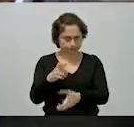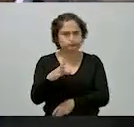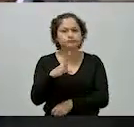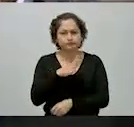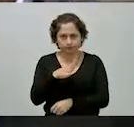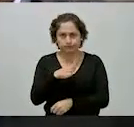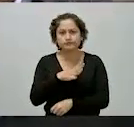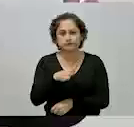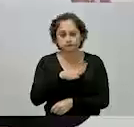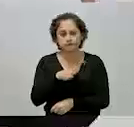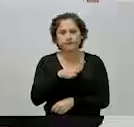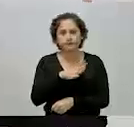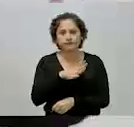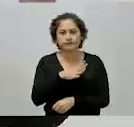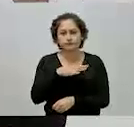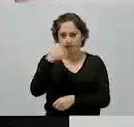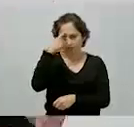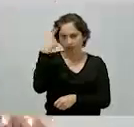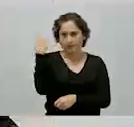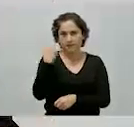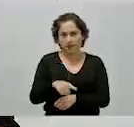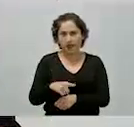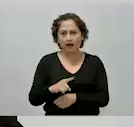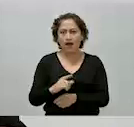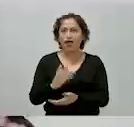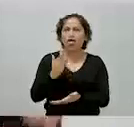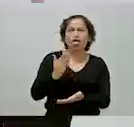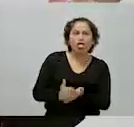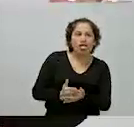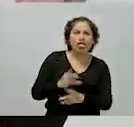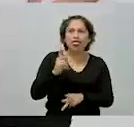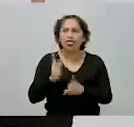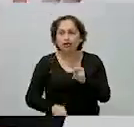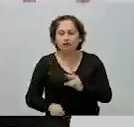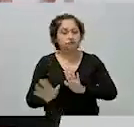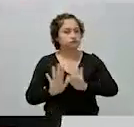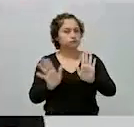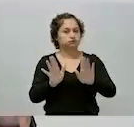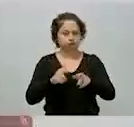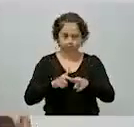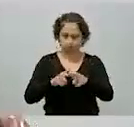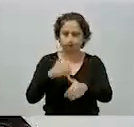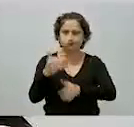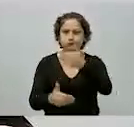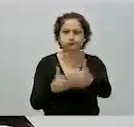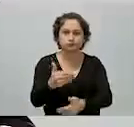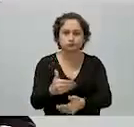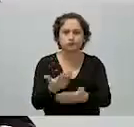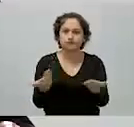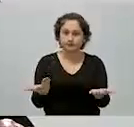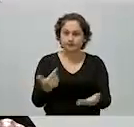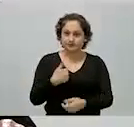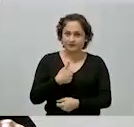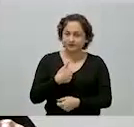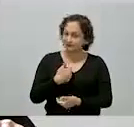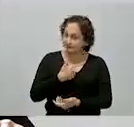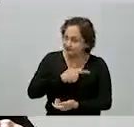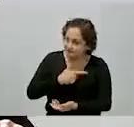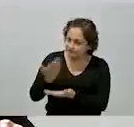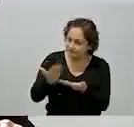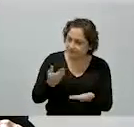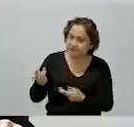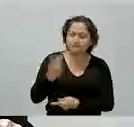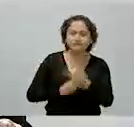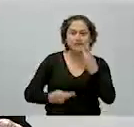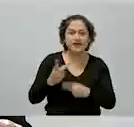no pararnos. Me da gusto que nos acompañe el director de Banobras, porque